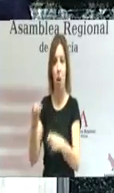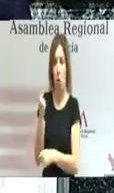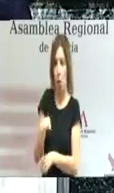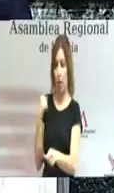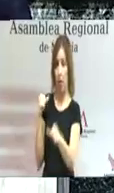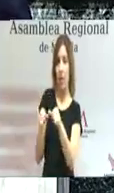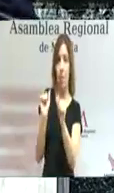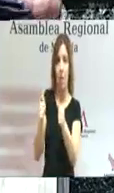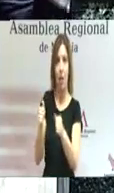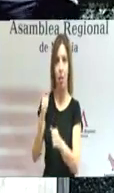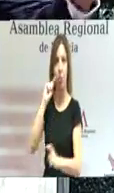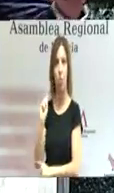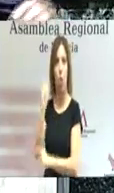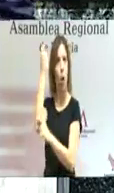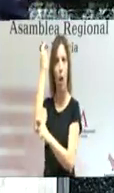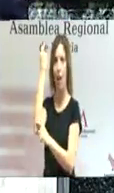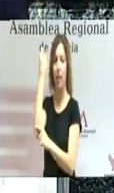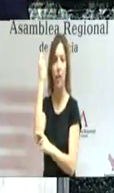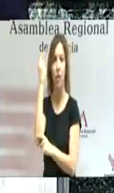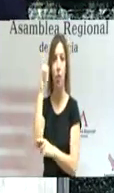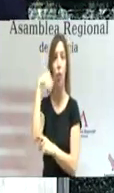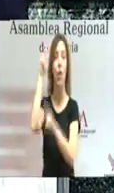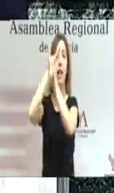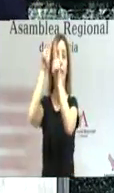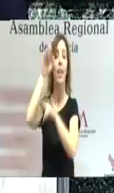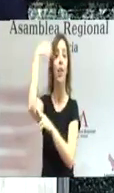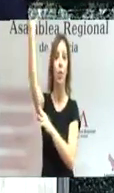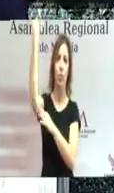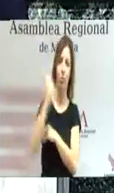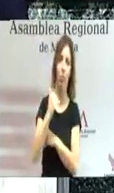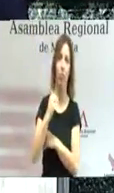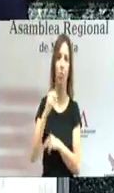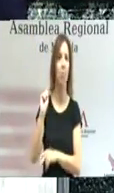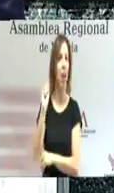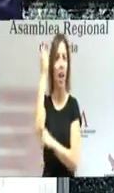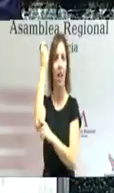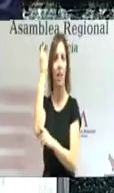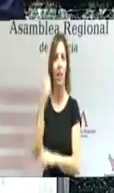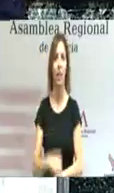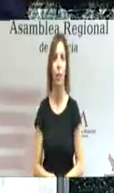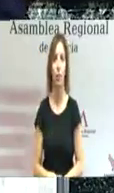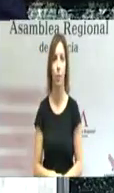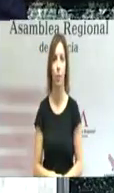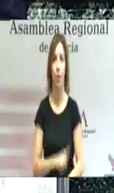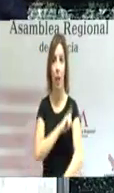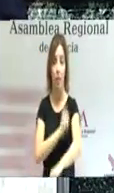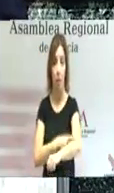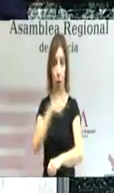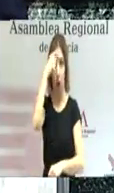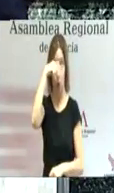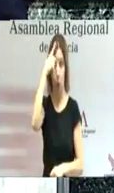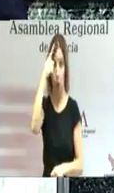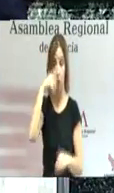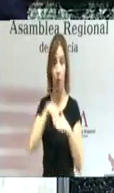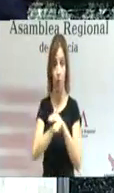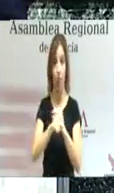ha sido un hit o de las visitas internacionales en el mismo periodo de tiempo. Deporte y cultura inciden también en